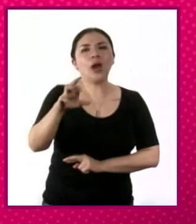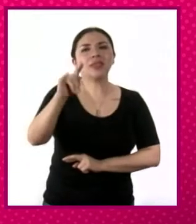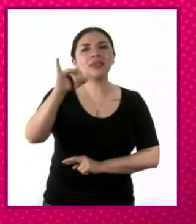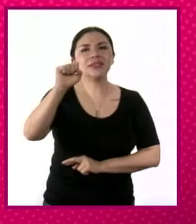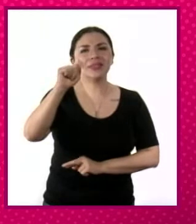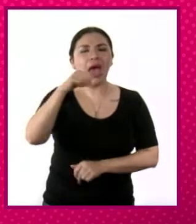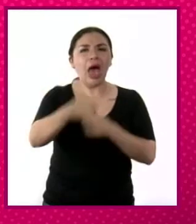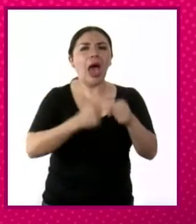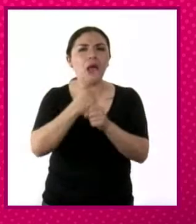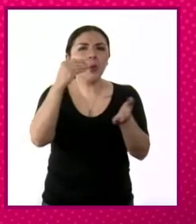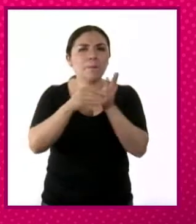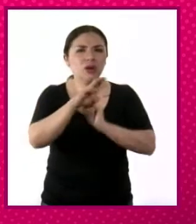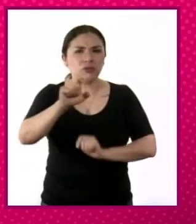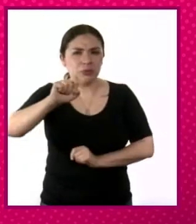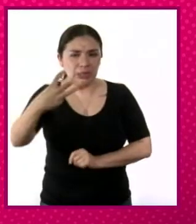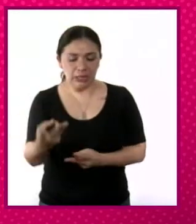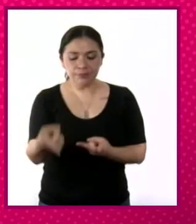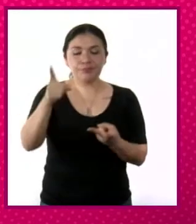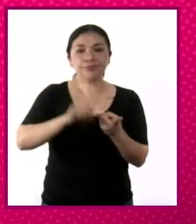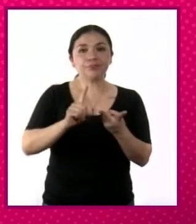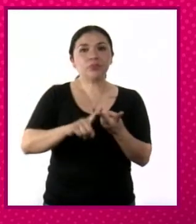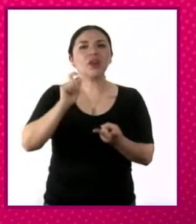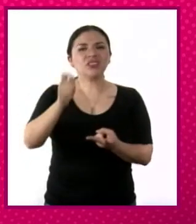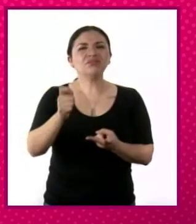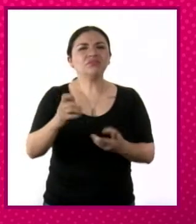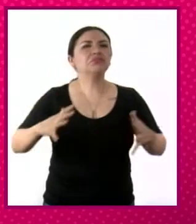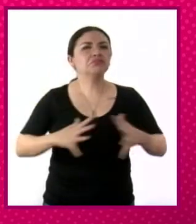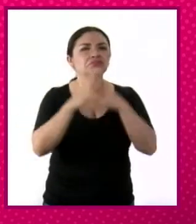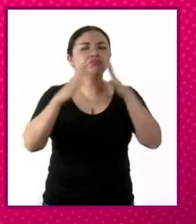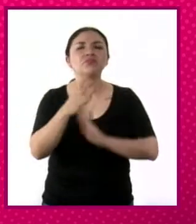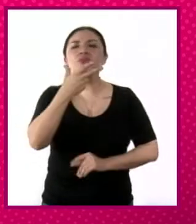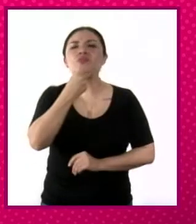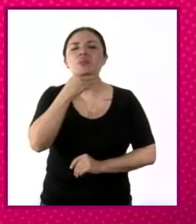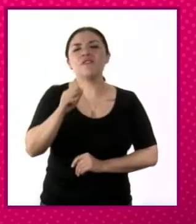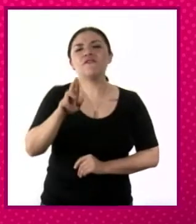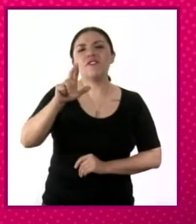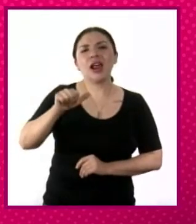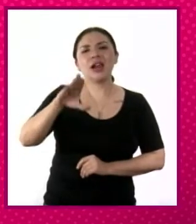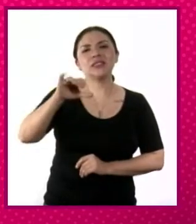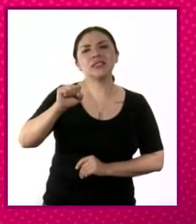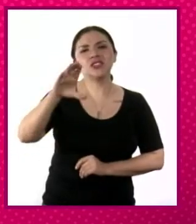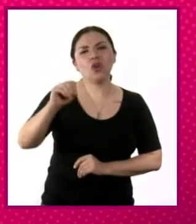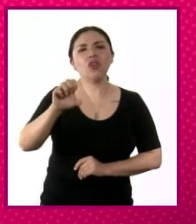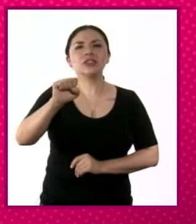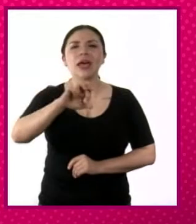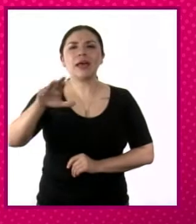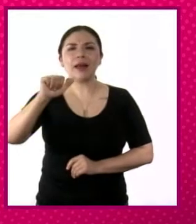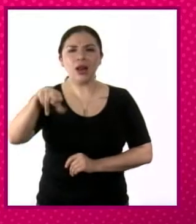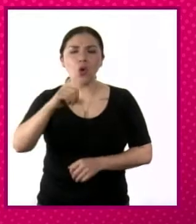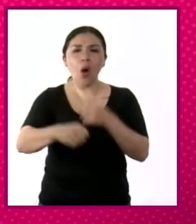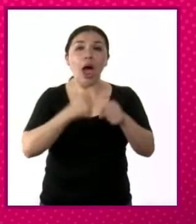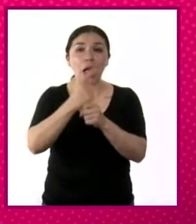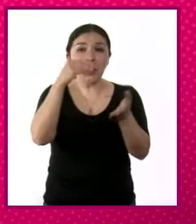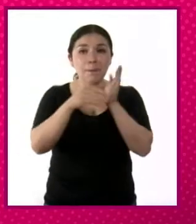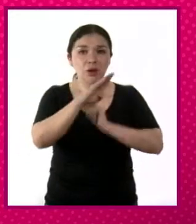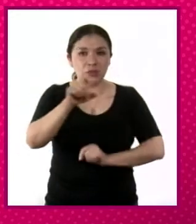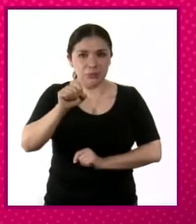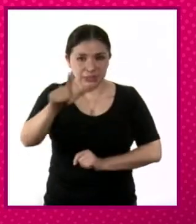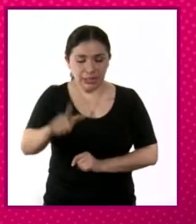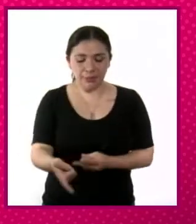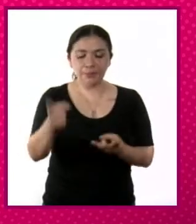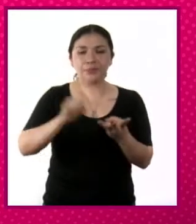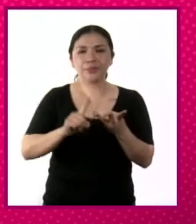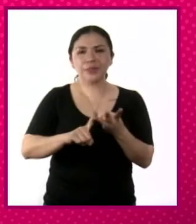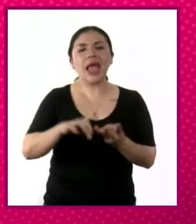1923, otro tiene que ver con el levantamiento de Francisco Serrano y Arnulfo Gómez en 1927, y la